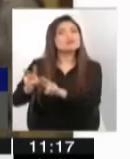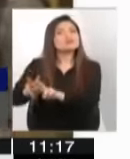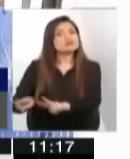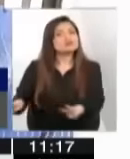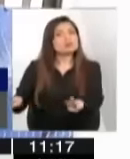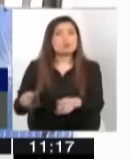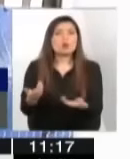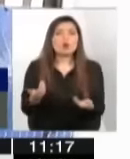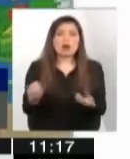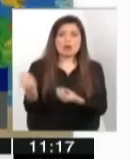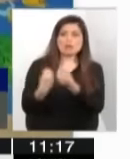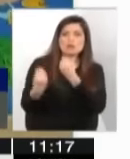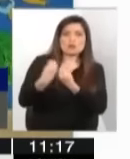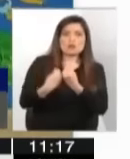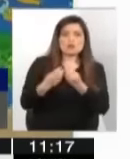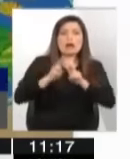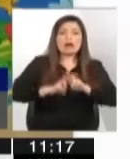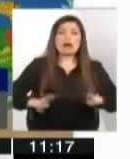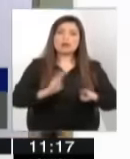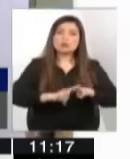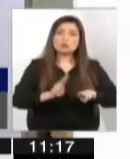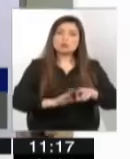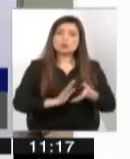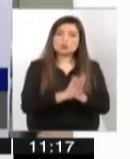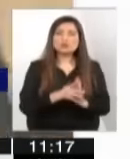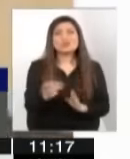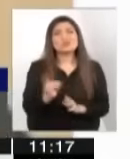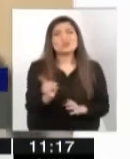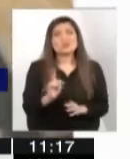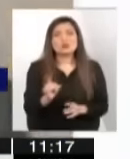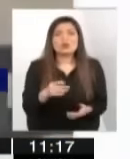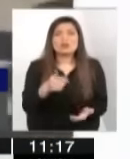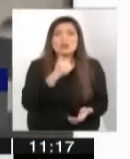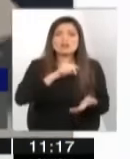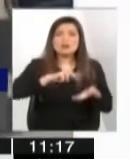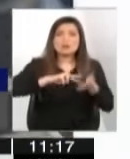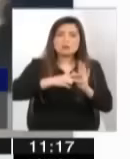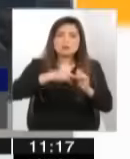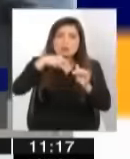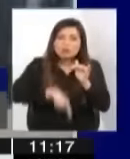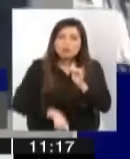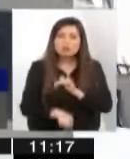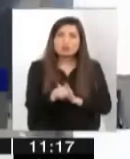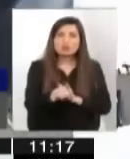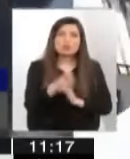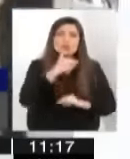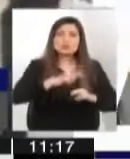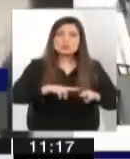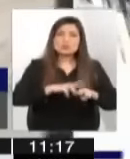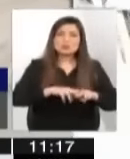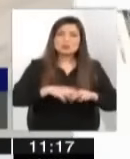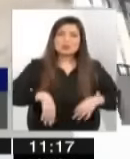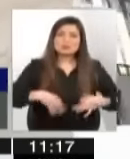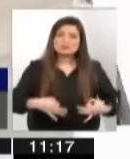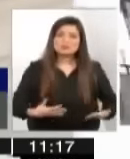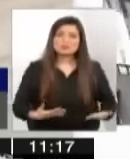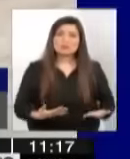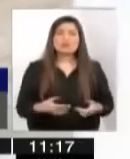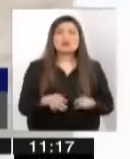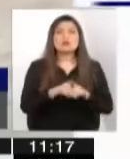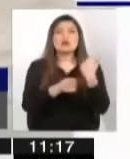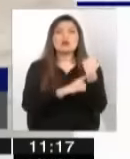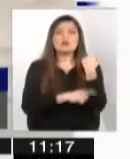solución a todo, pero no es así, es que hay un problema de fondo grave. Por lo tanto, primero tiene que haber, como dijo la abogada Marcela,